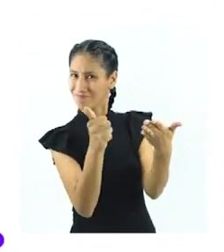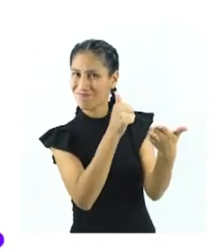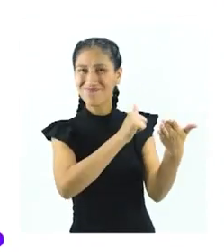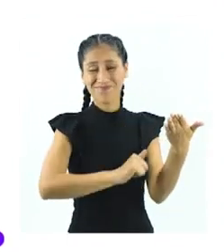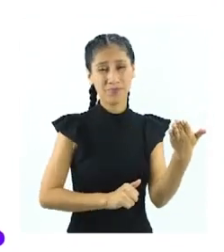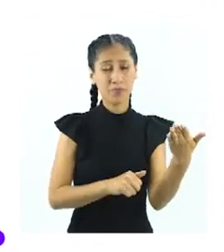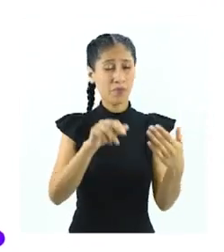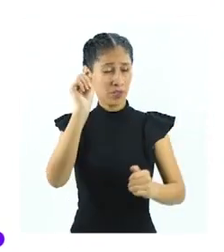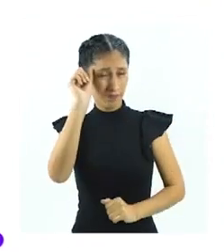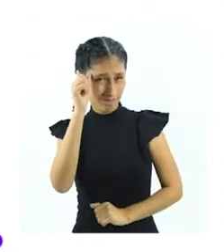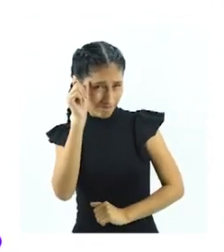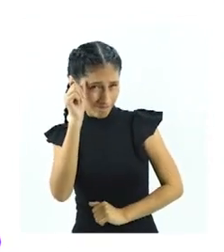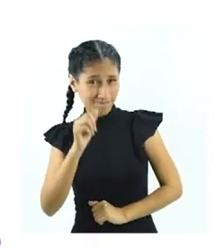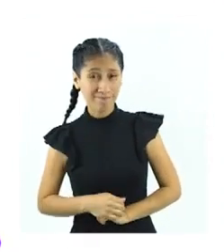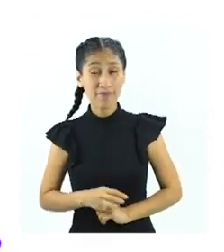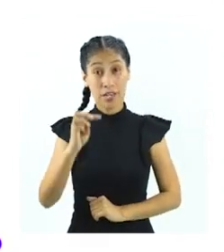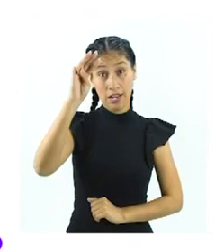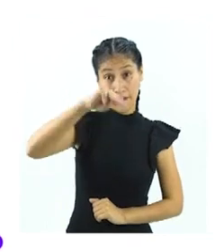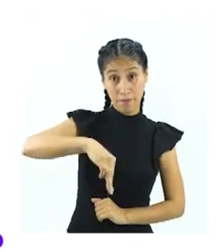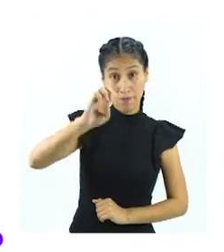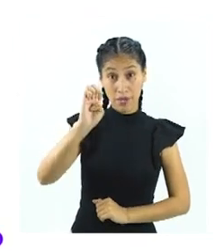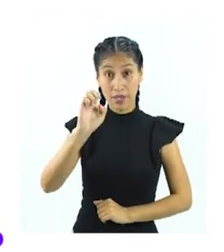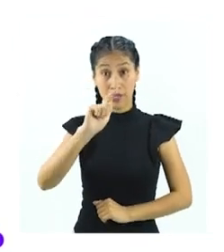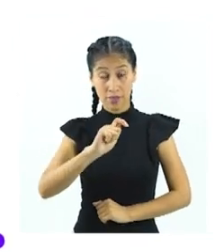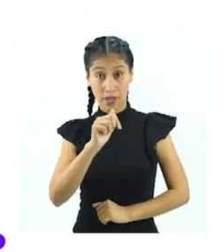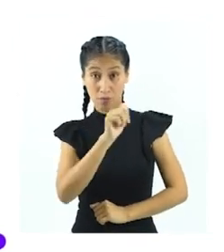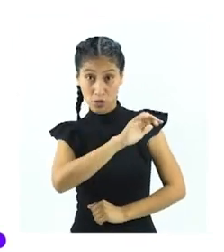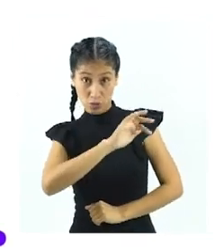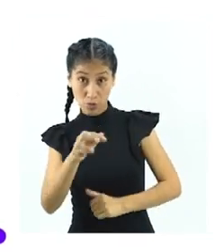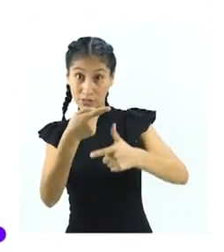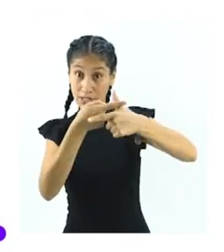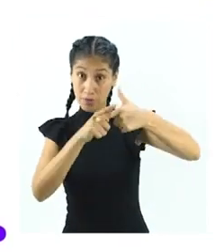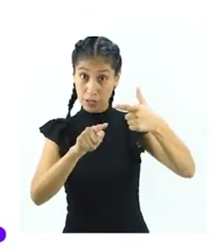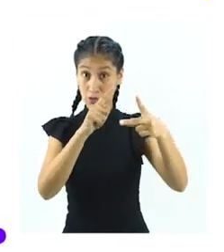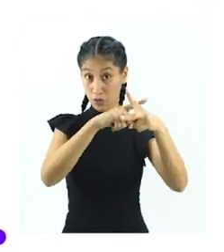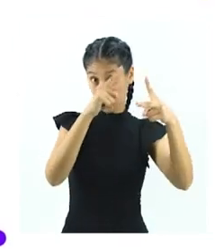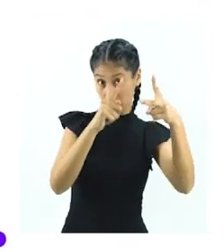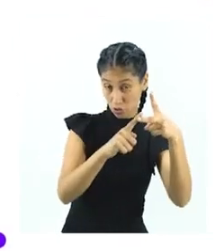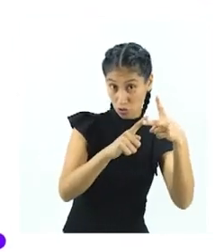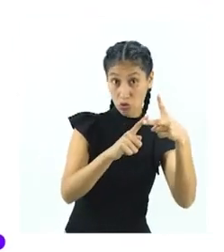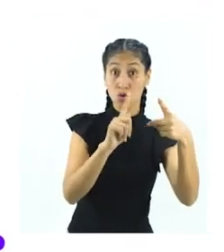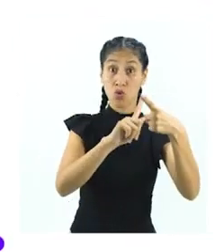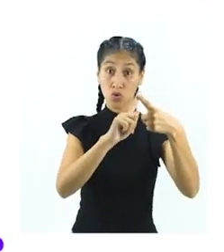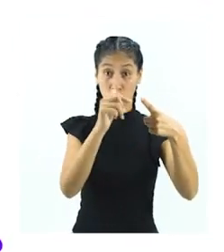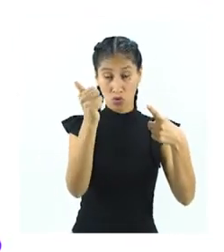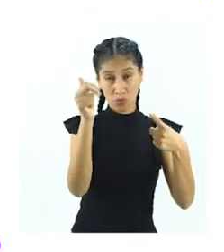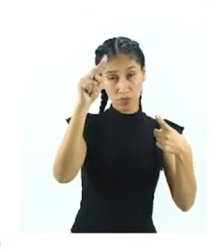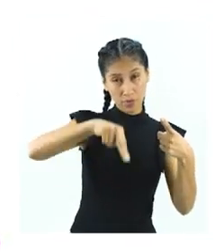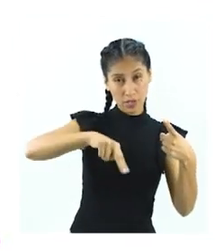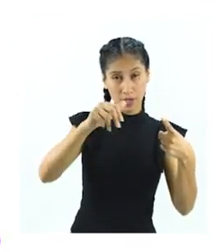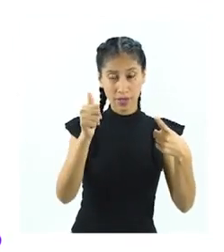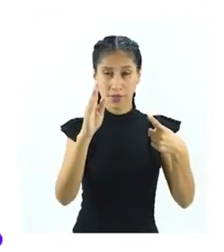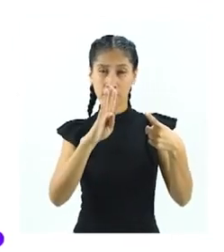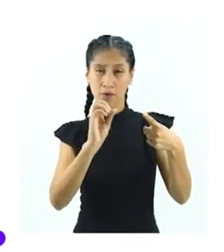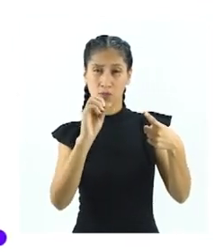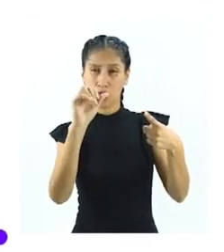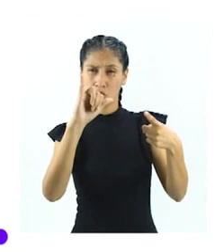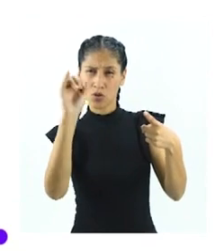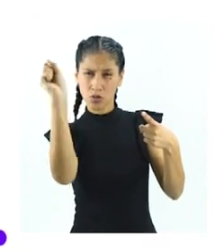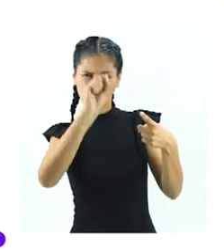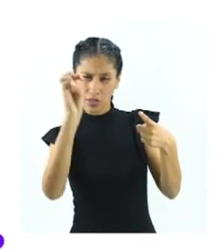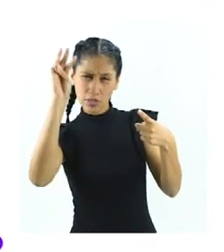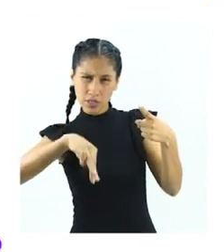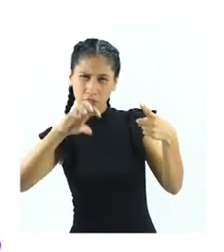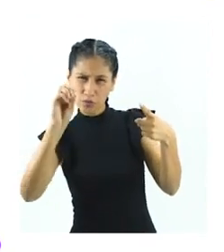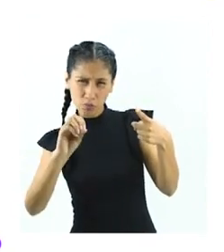Vuelvo a recordarles que el metabolismo tiene dos procesos. El anabolismo, por el cual, a partir de moléculas simples,